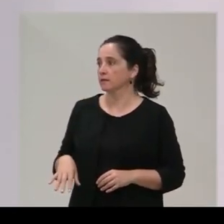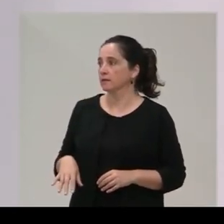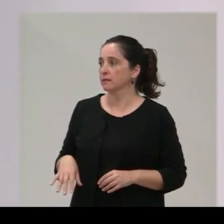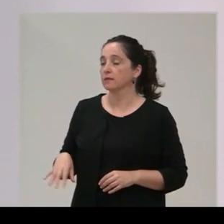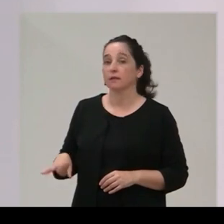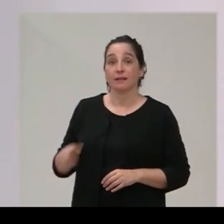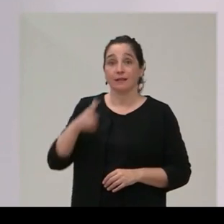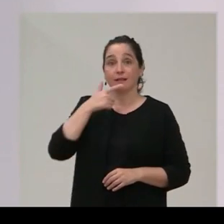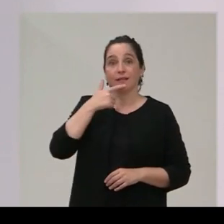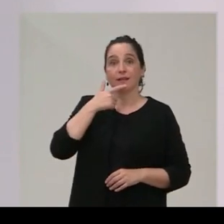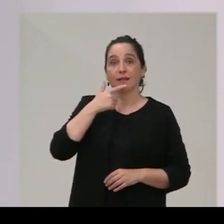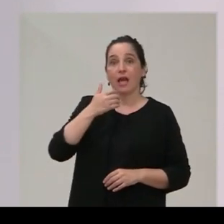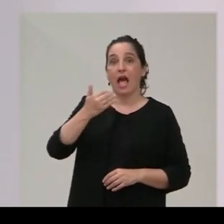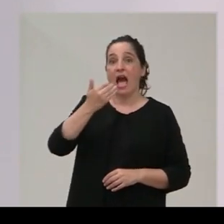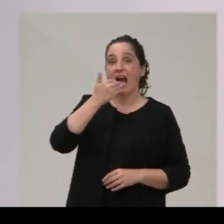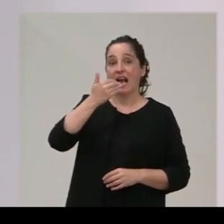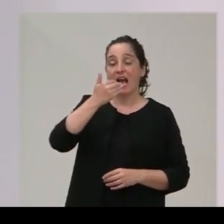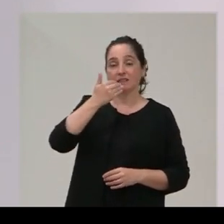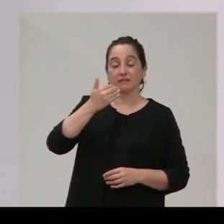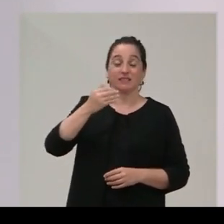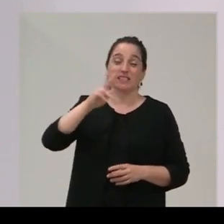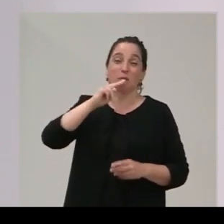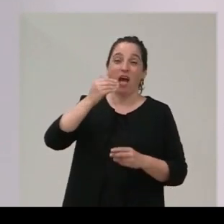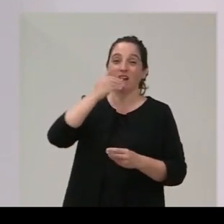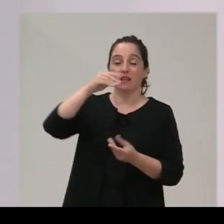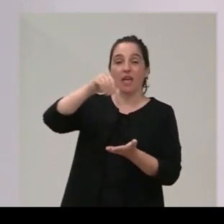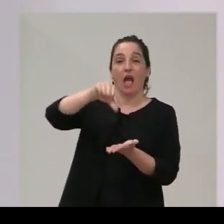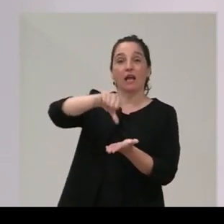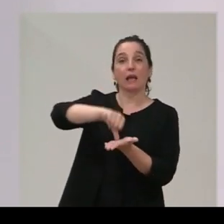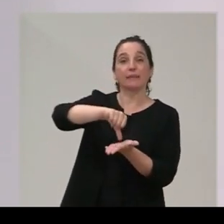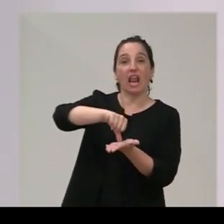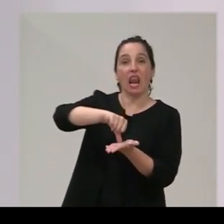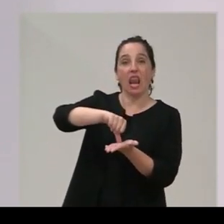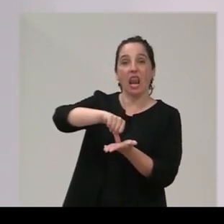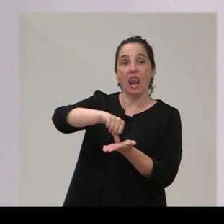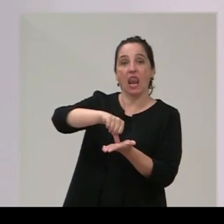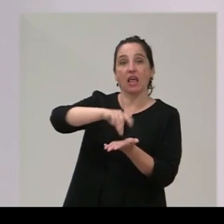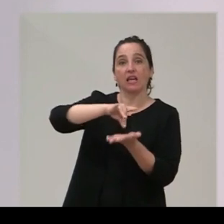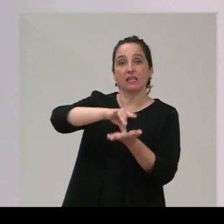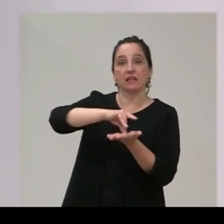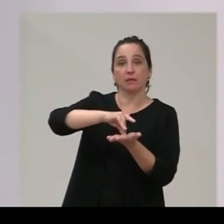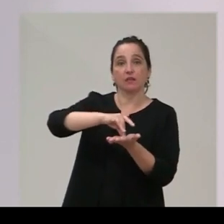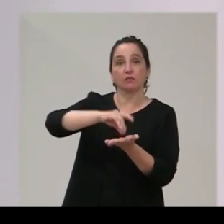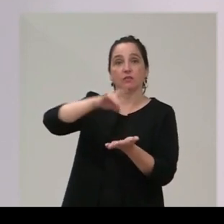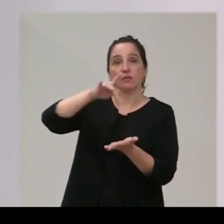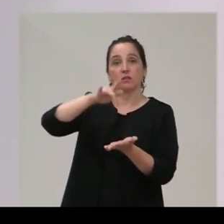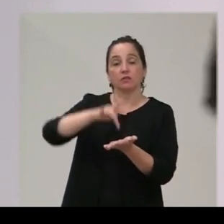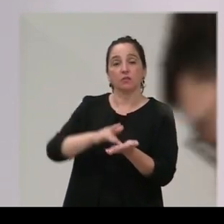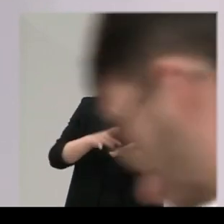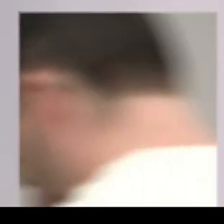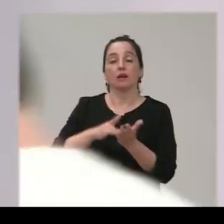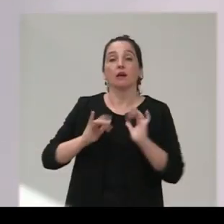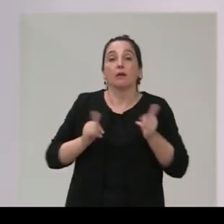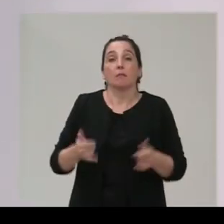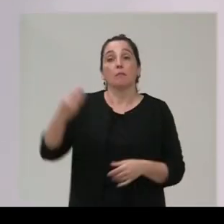se ha ido abordando por áreas por todo lo que hemos visto reconociendo los servicios yo creo que la introducción de la